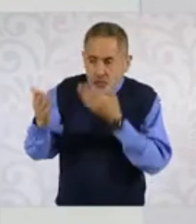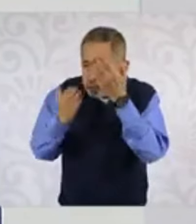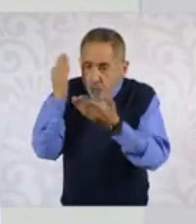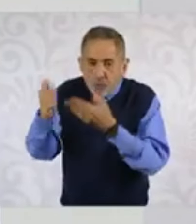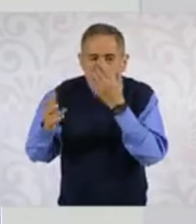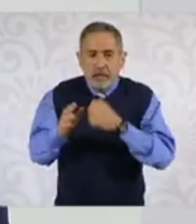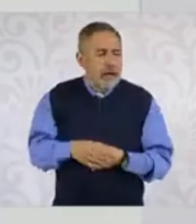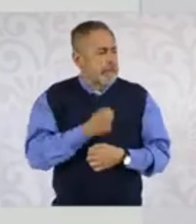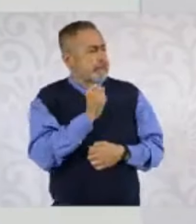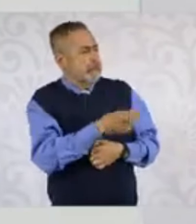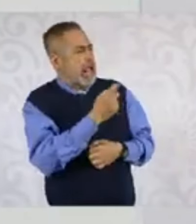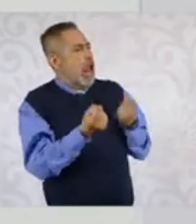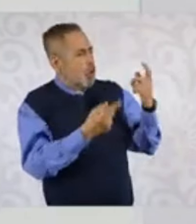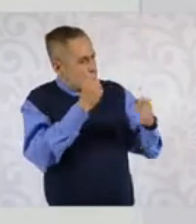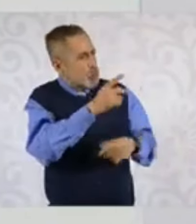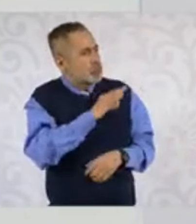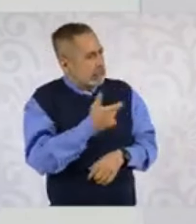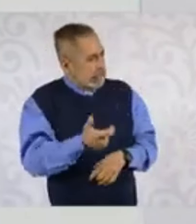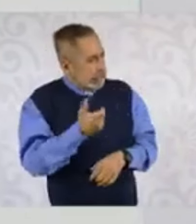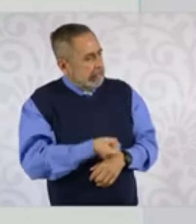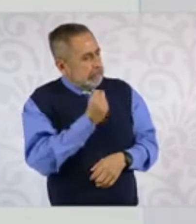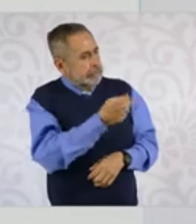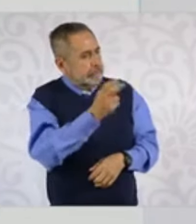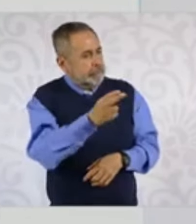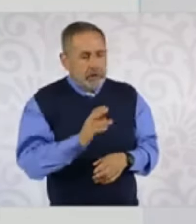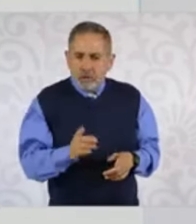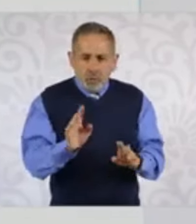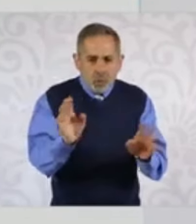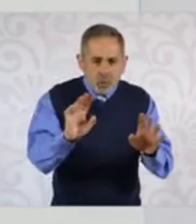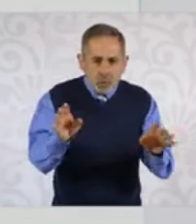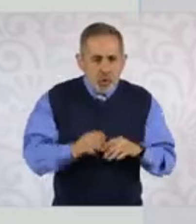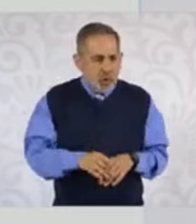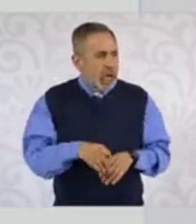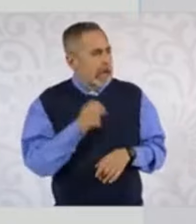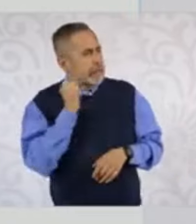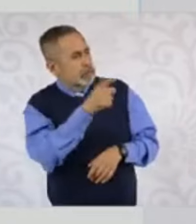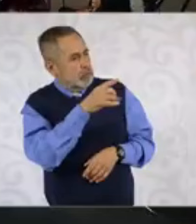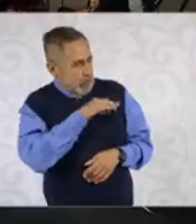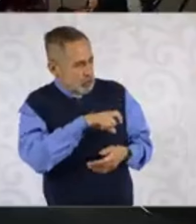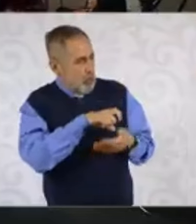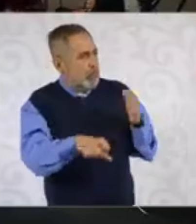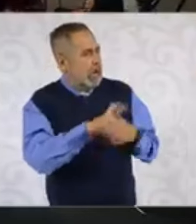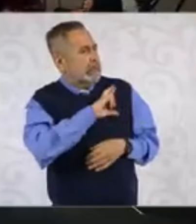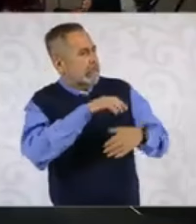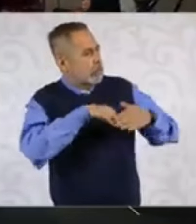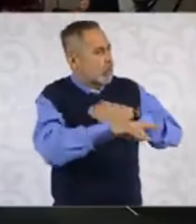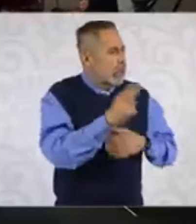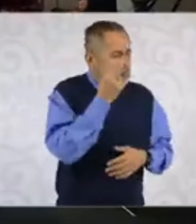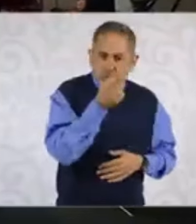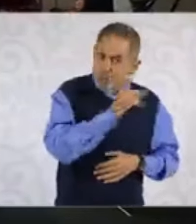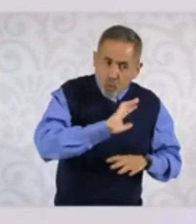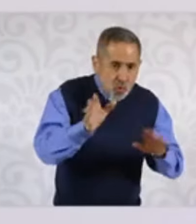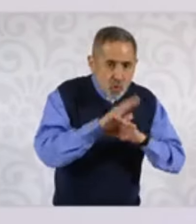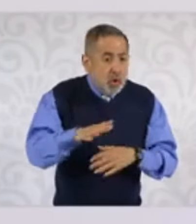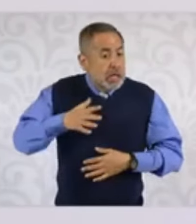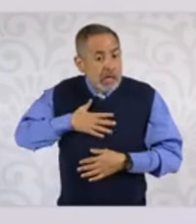reciben su quincena normal, ¿sí? Espero que esto esté siendo claro, amigas y amigos. Si sacan un análisis,